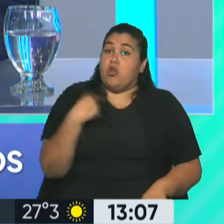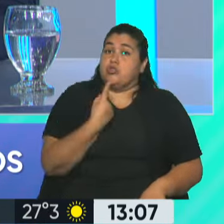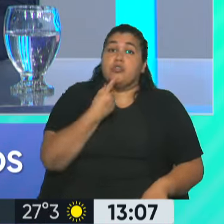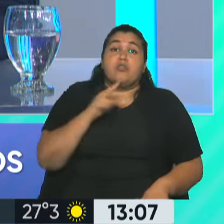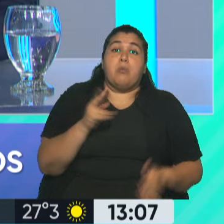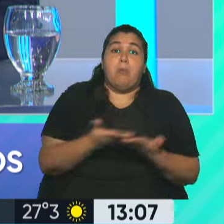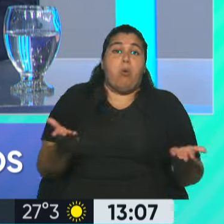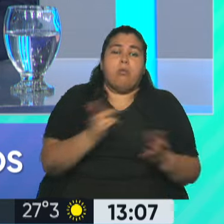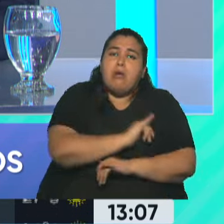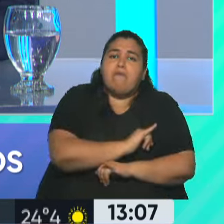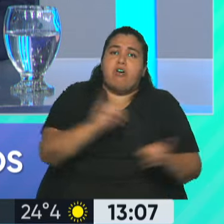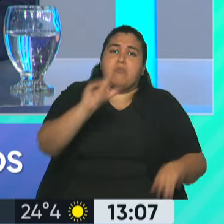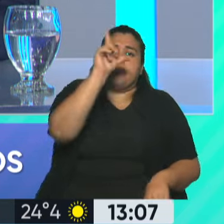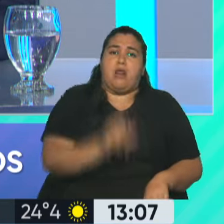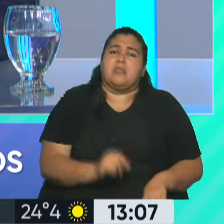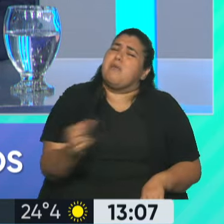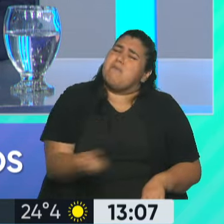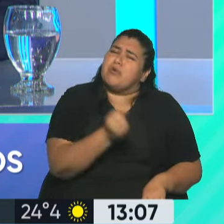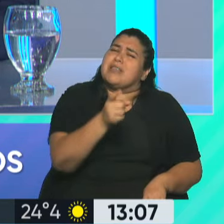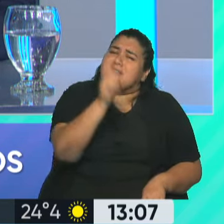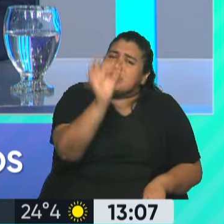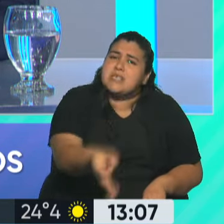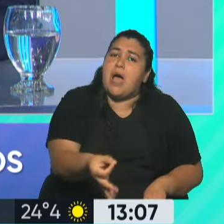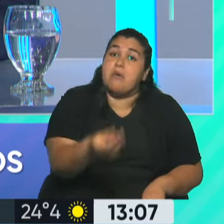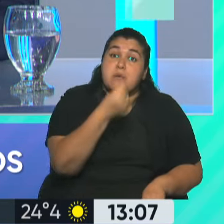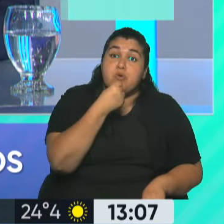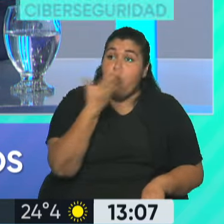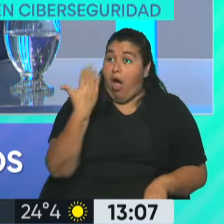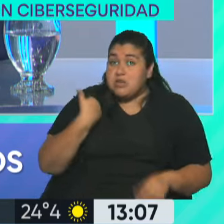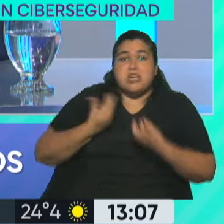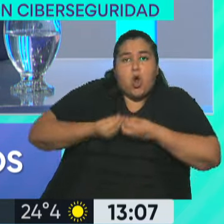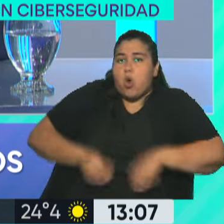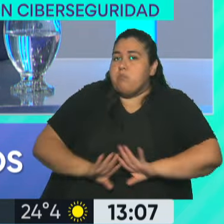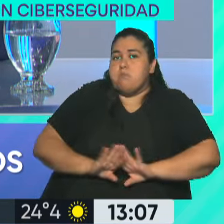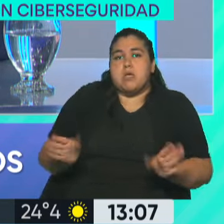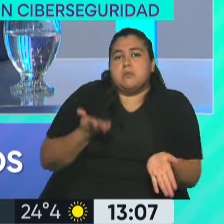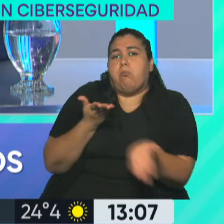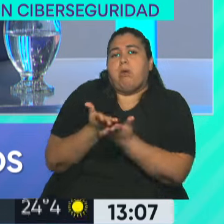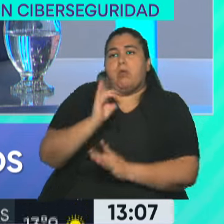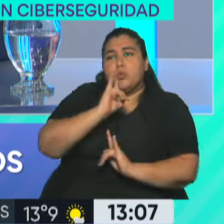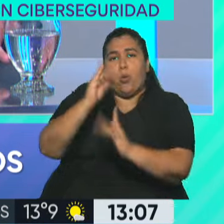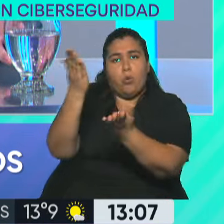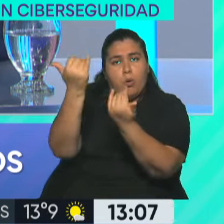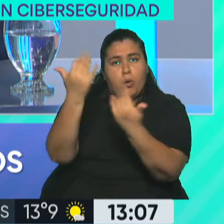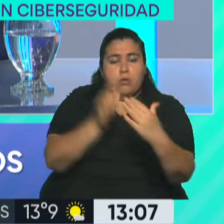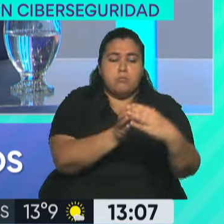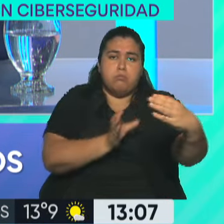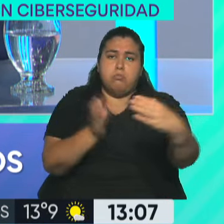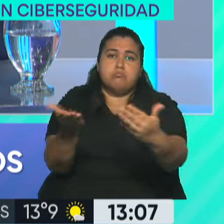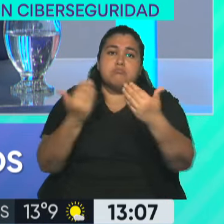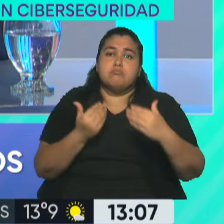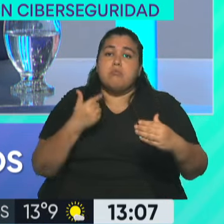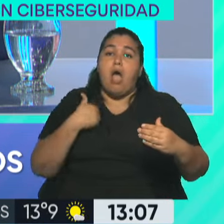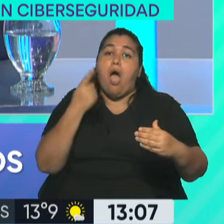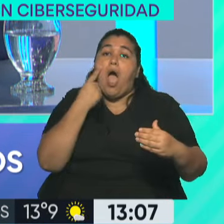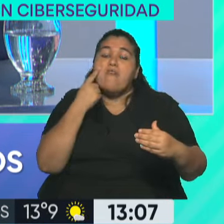Entonces es fundamental que todos sepan que a partir de ayer pueden exigir que... No, deben exigir que el